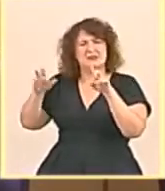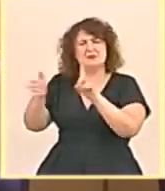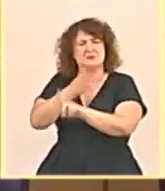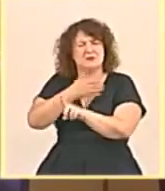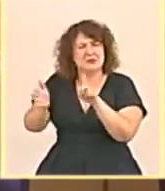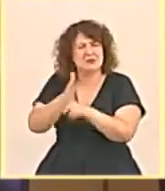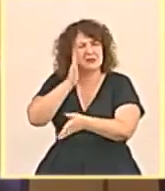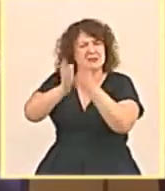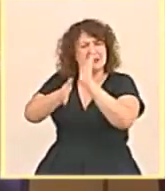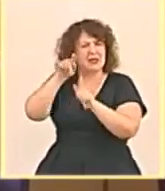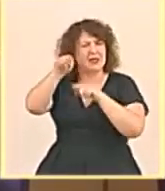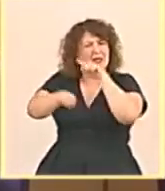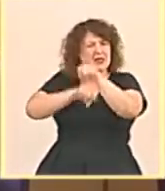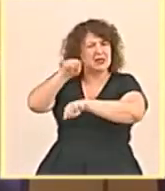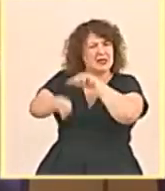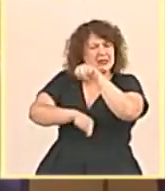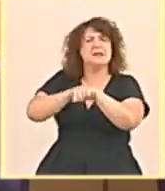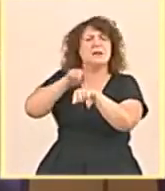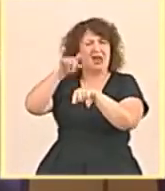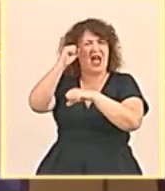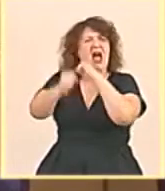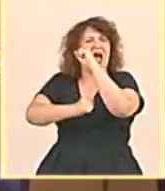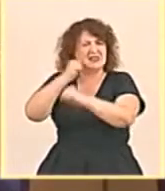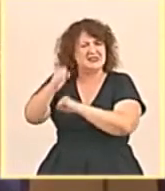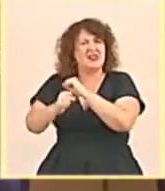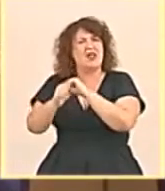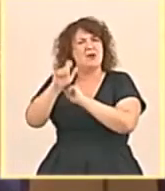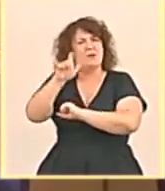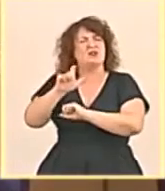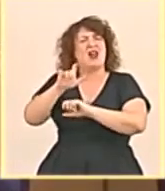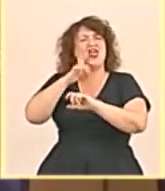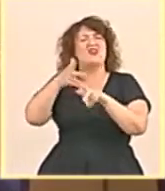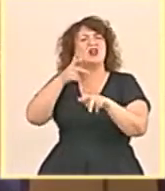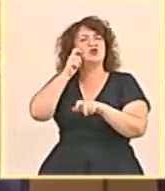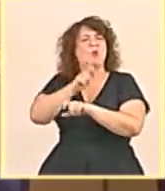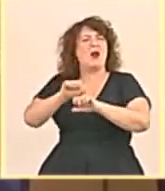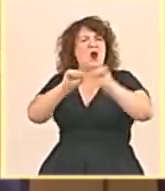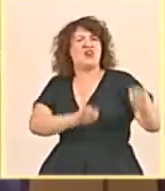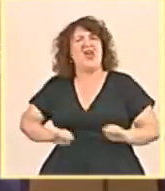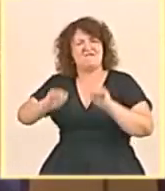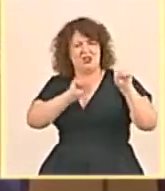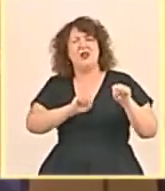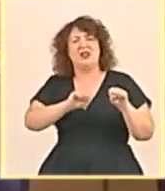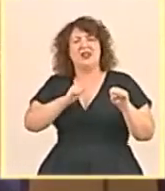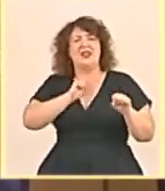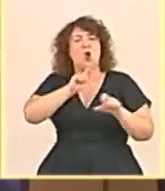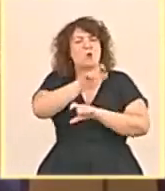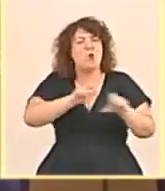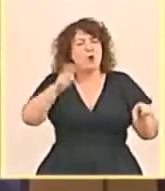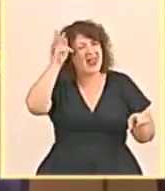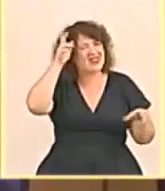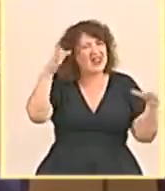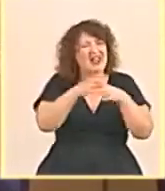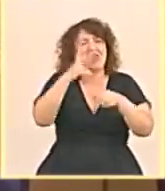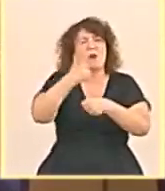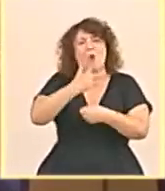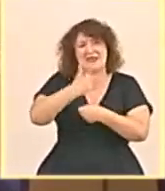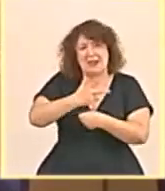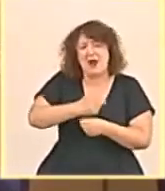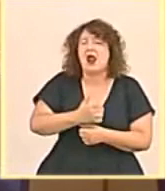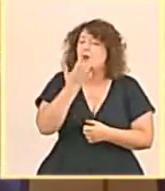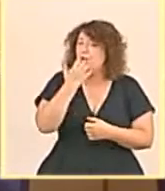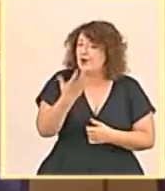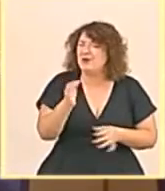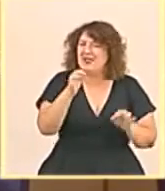hostigamiento, criminalización y hasta el asesinato de personas defensoras de los derechos humanos y de los derechos de los pueblos indígenas de Guatemala, en concreto